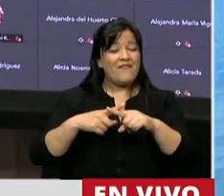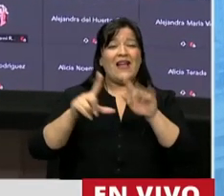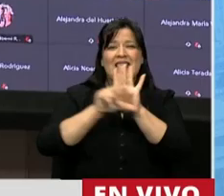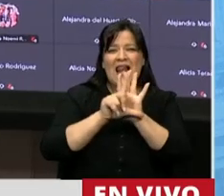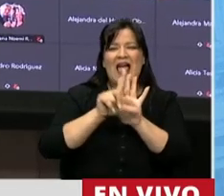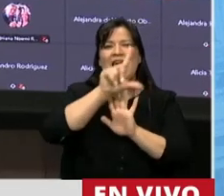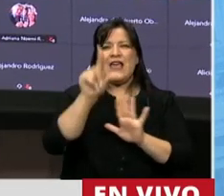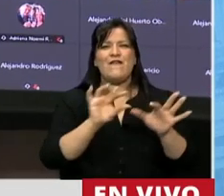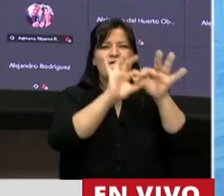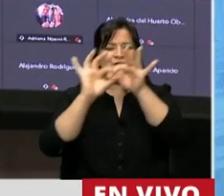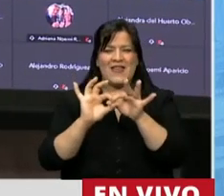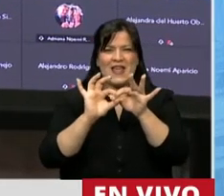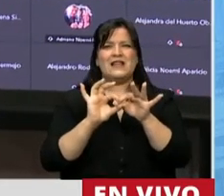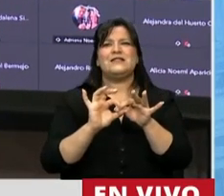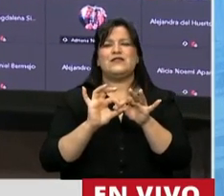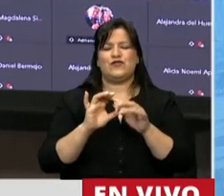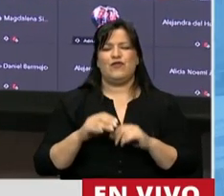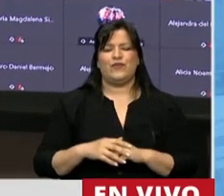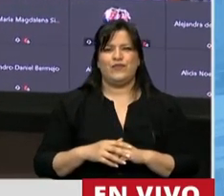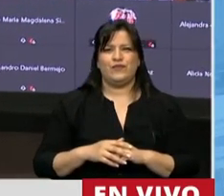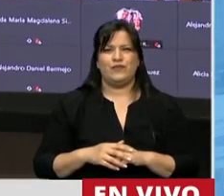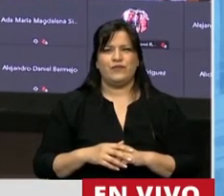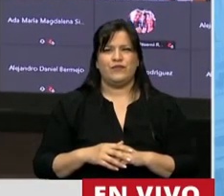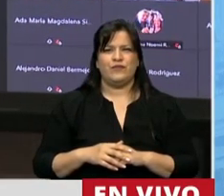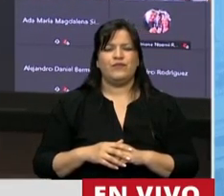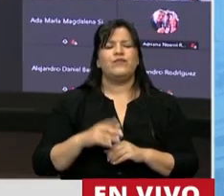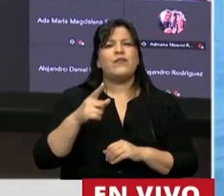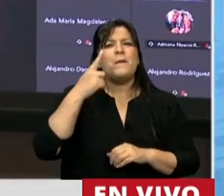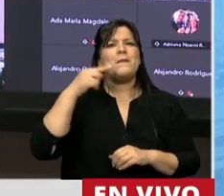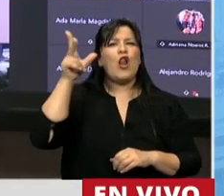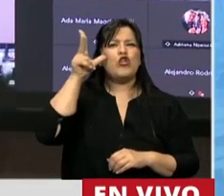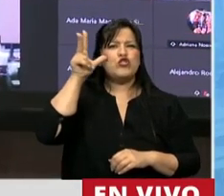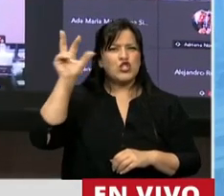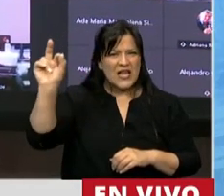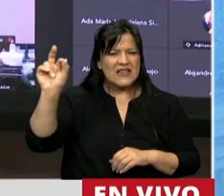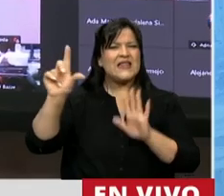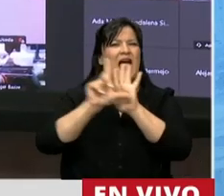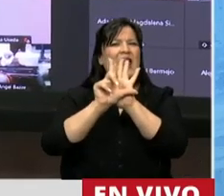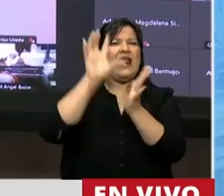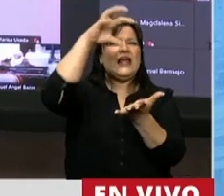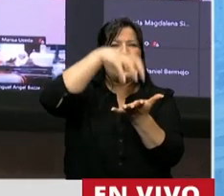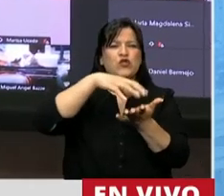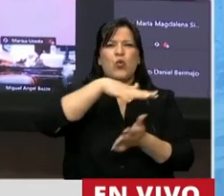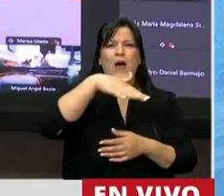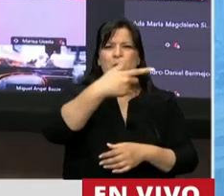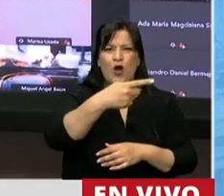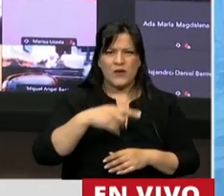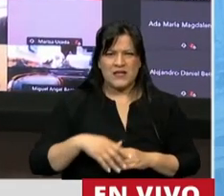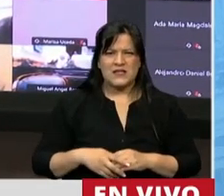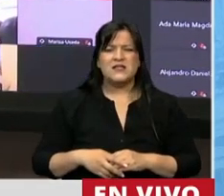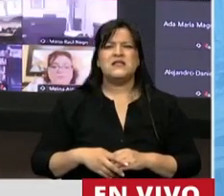federalización de Buenos Aires, o en realidad en 1880, cuando la legislatura de la provincia de Buenos Aires